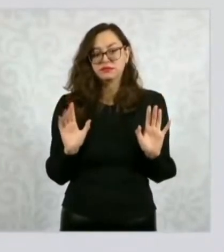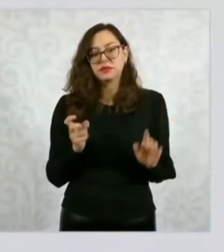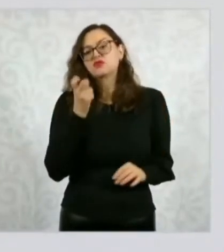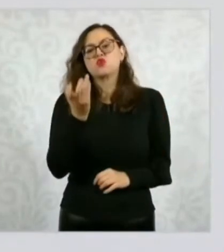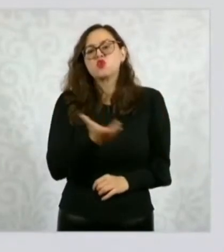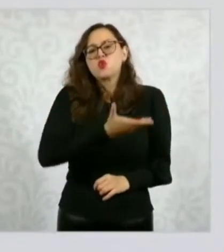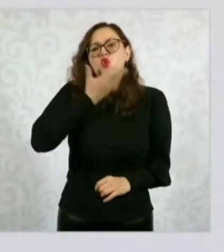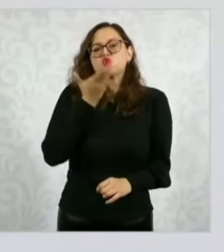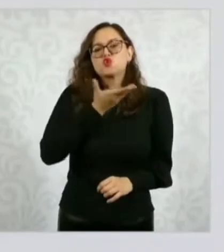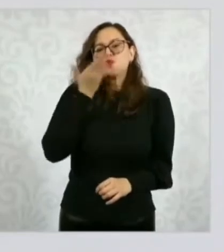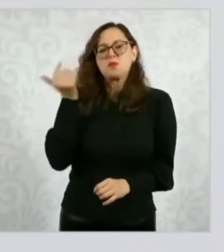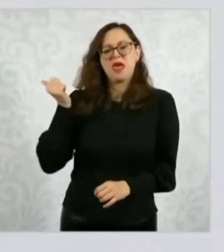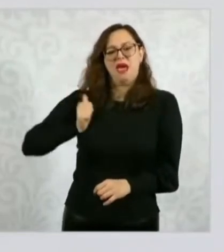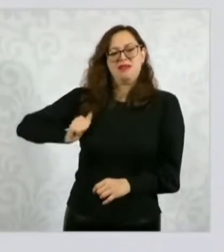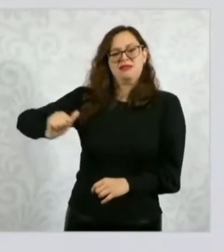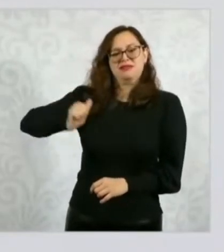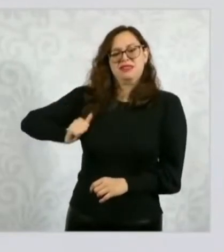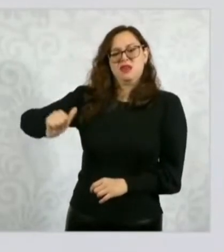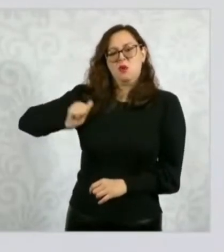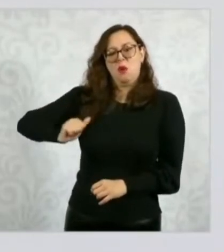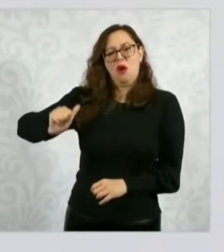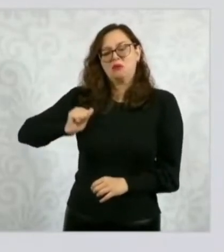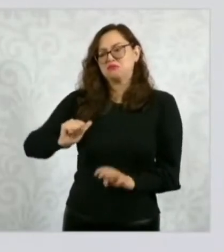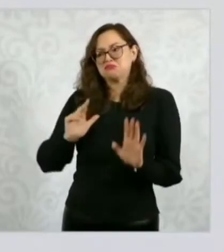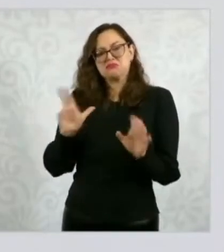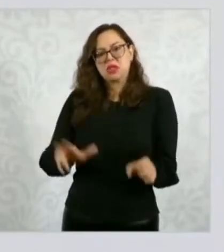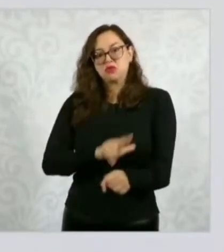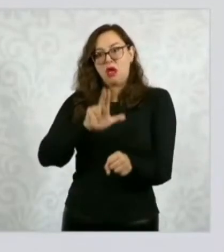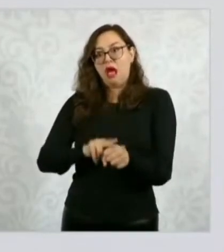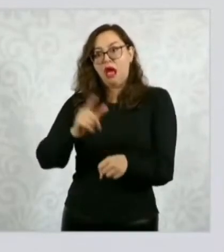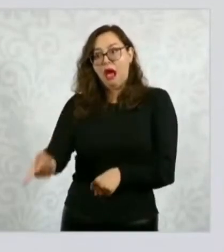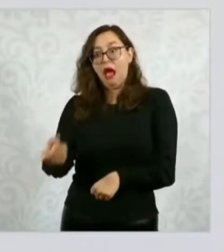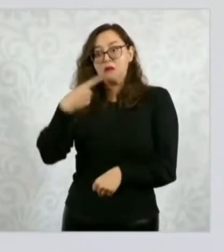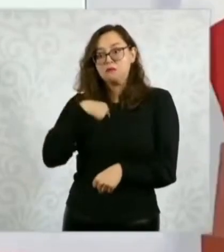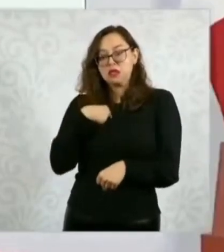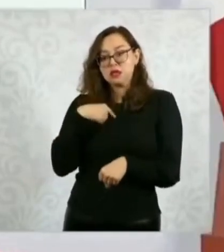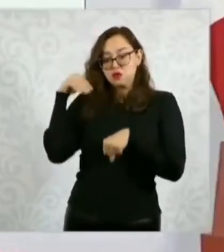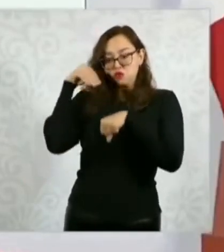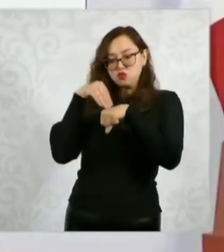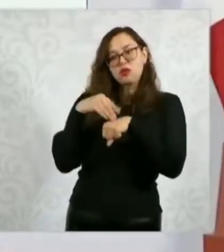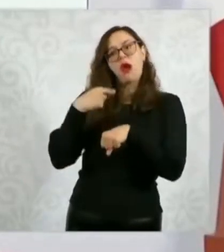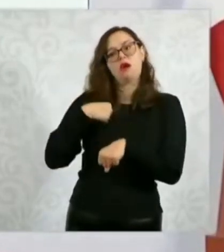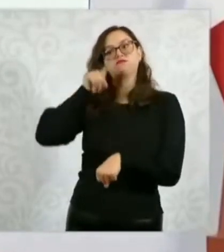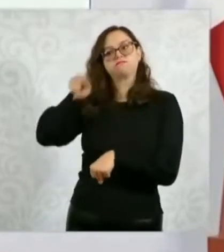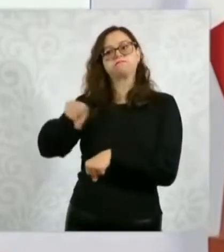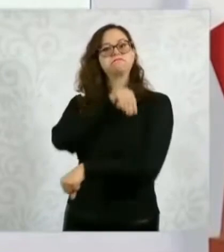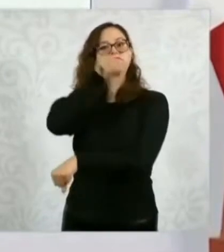Algo natural y de reciprocidad, digamos, que hago desde hace mucho tiempo.